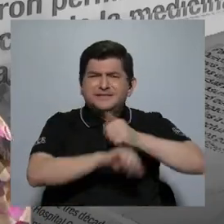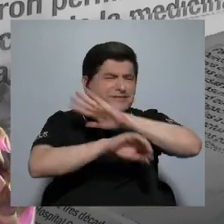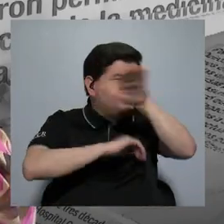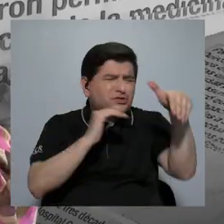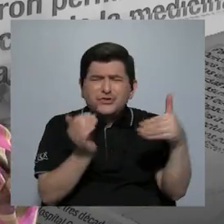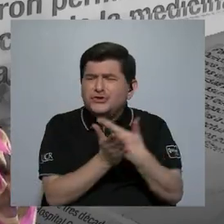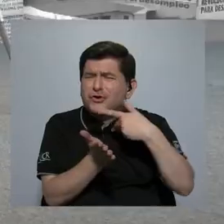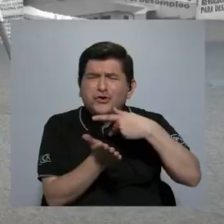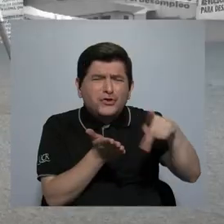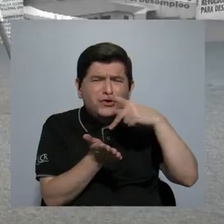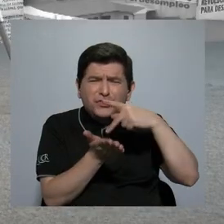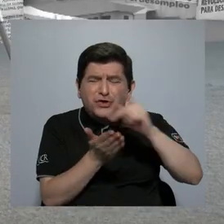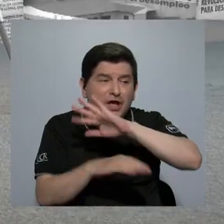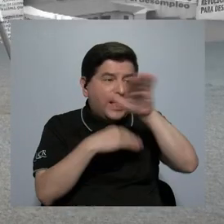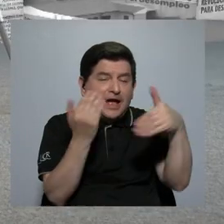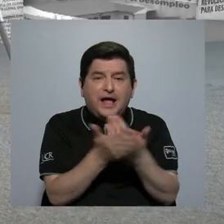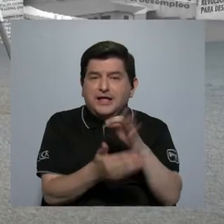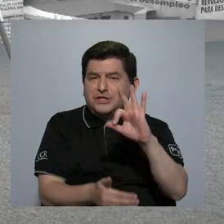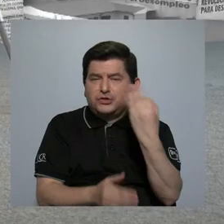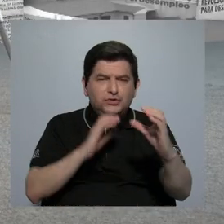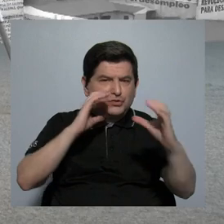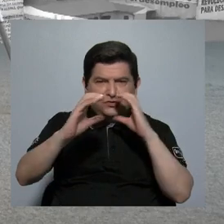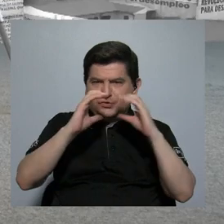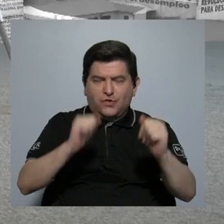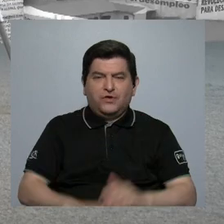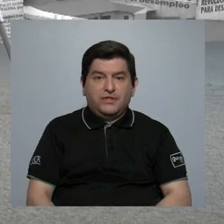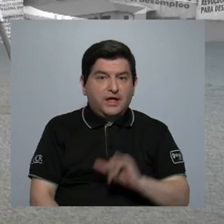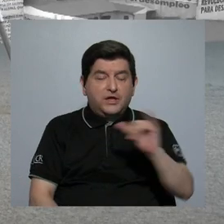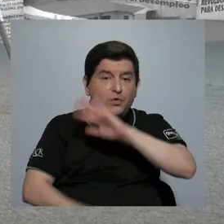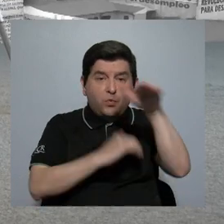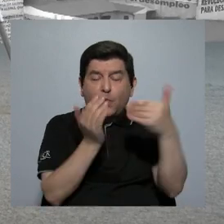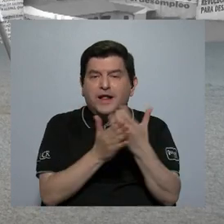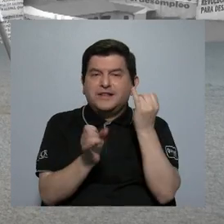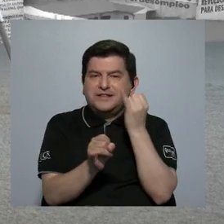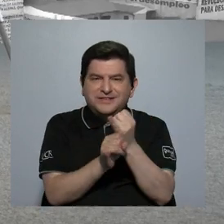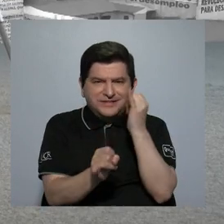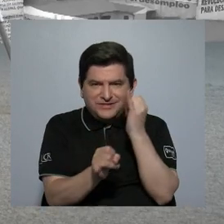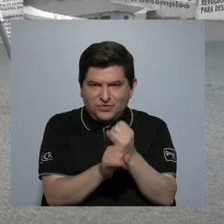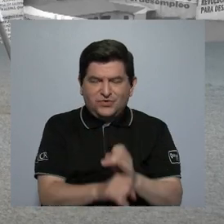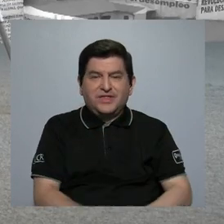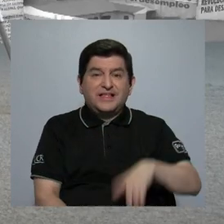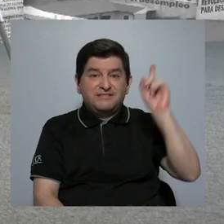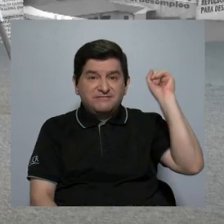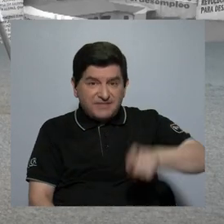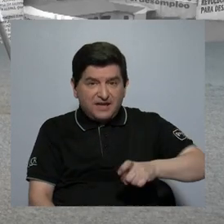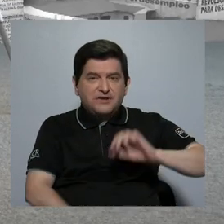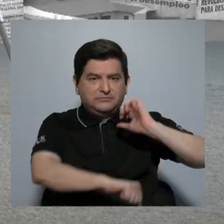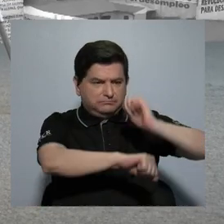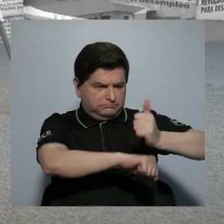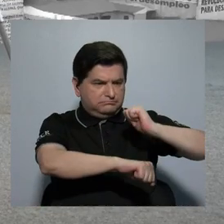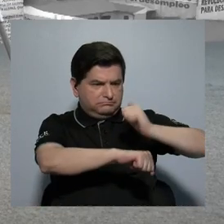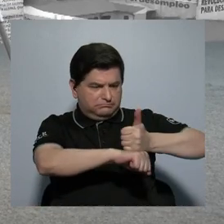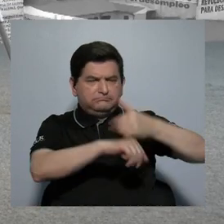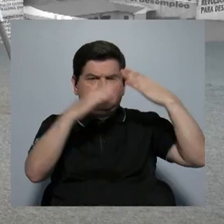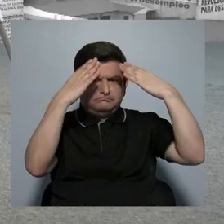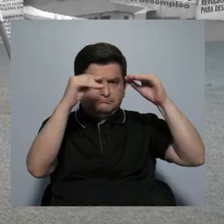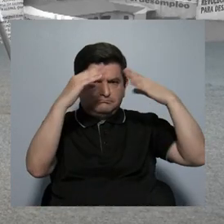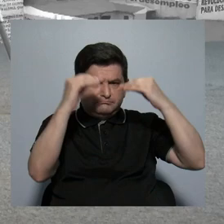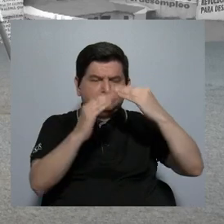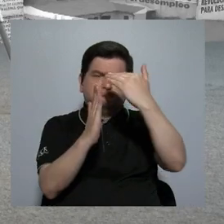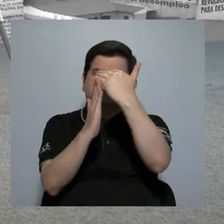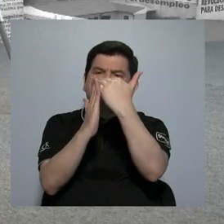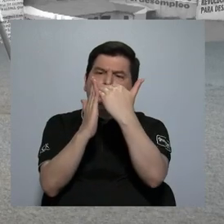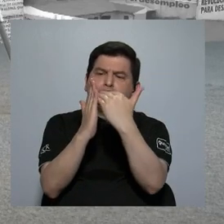consignan todos los pagos que se hacen a todos los medios de comunicación y también todas las instituciones tienen que consignar esa